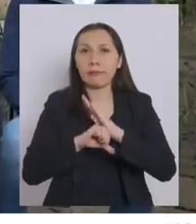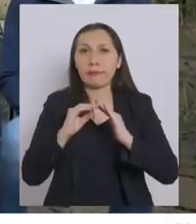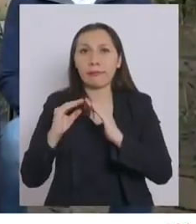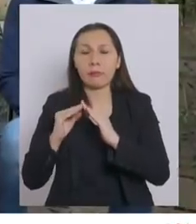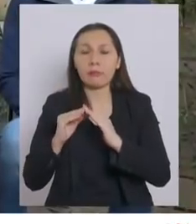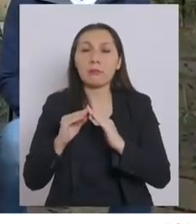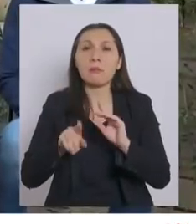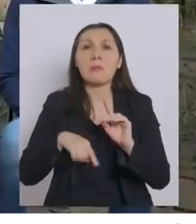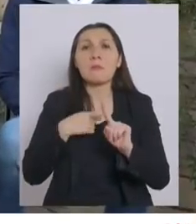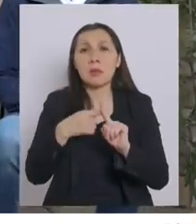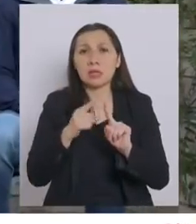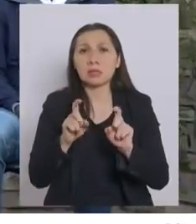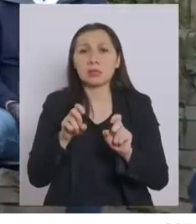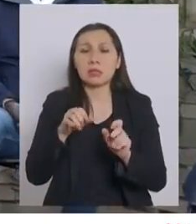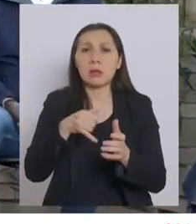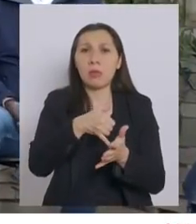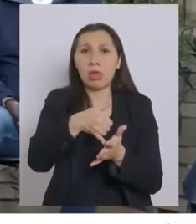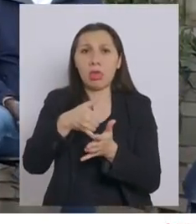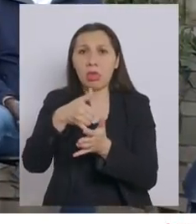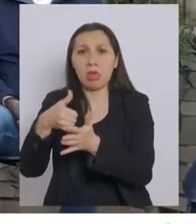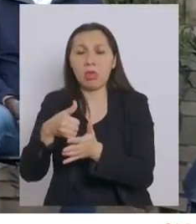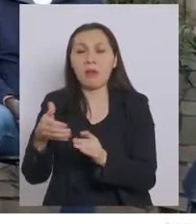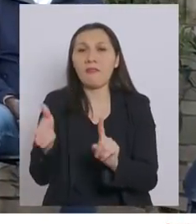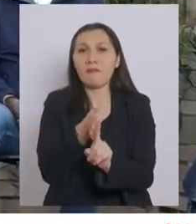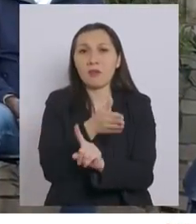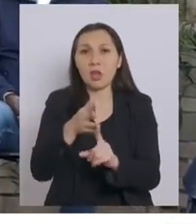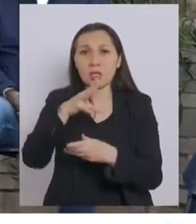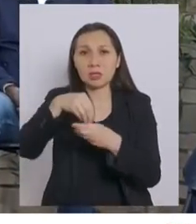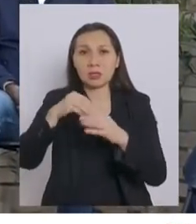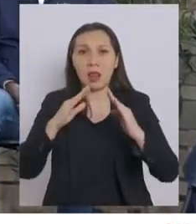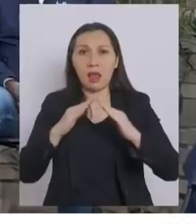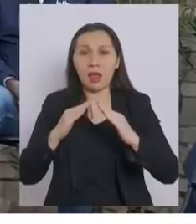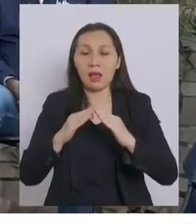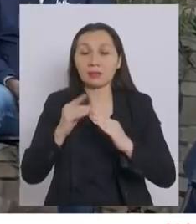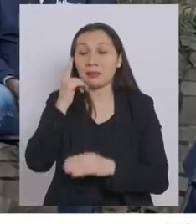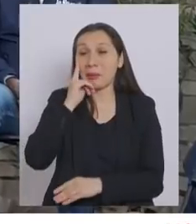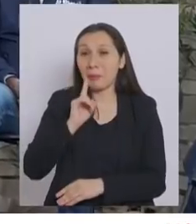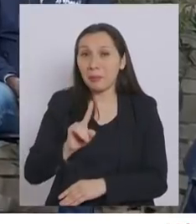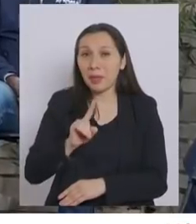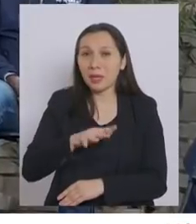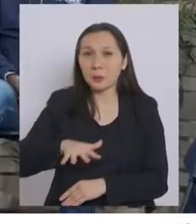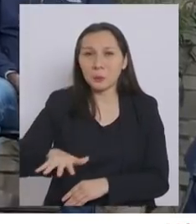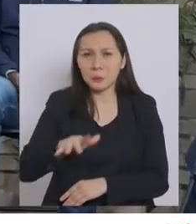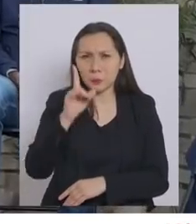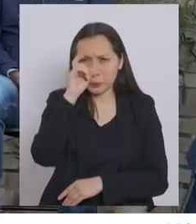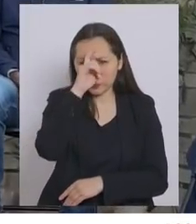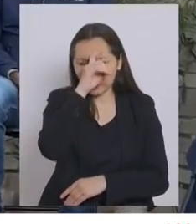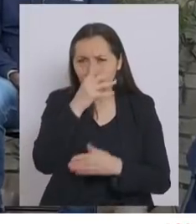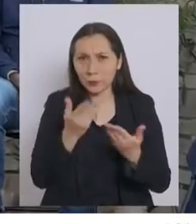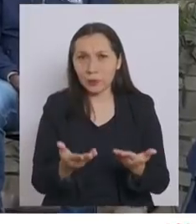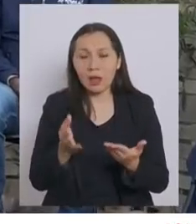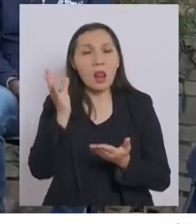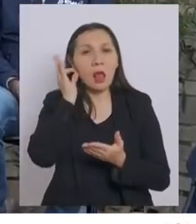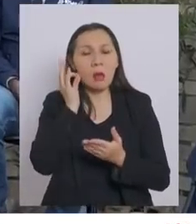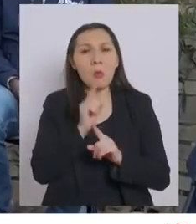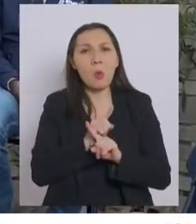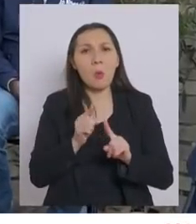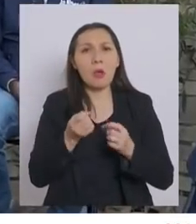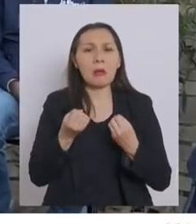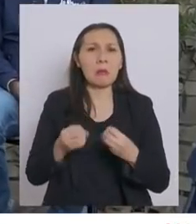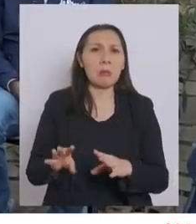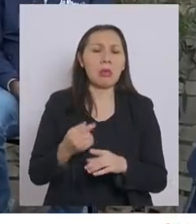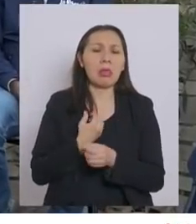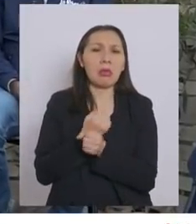nos hizo aún más vulnerables a situaciones de violencia doméstica. Pero en medio de este escenario adverso, las mujeres no nos dejamos